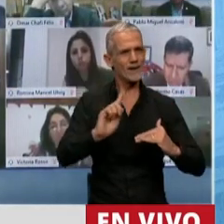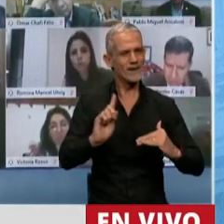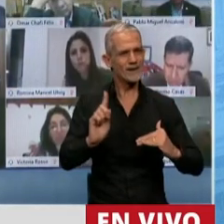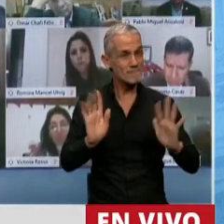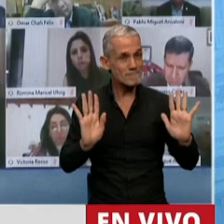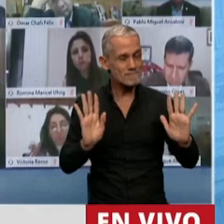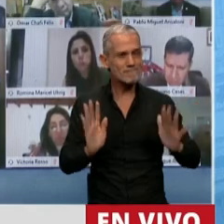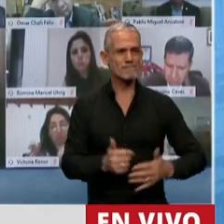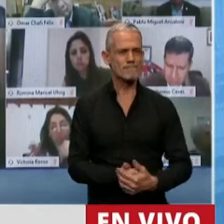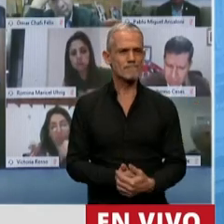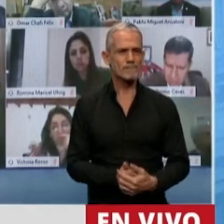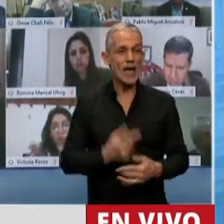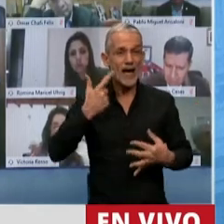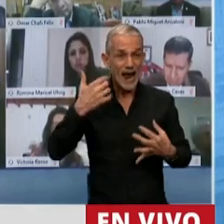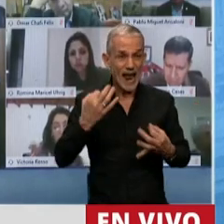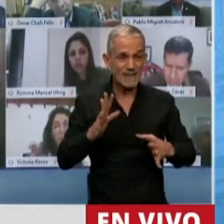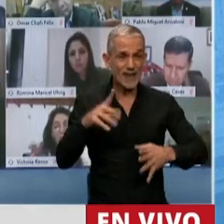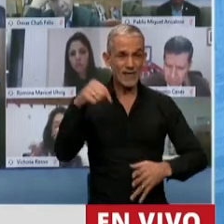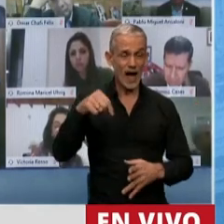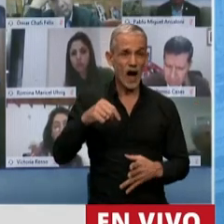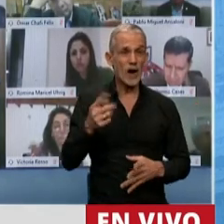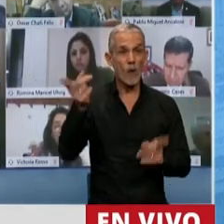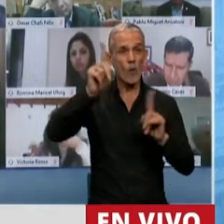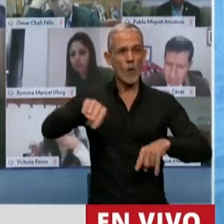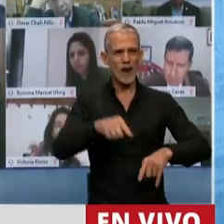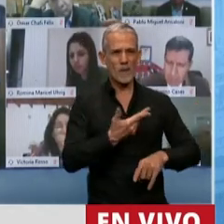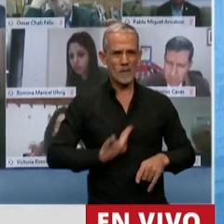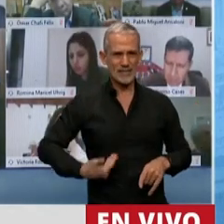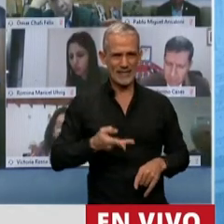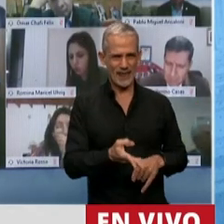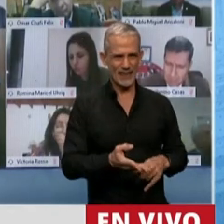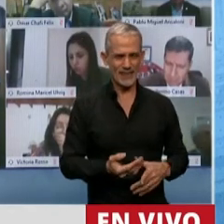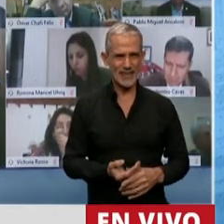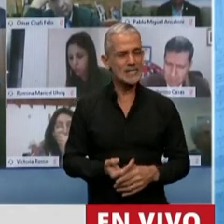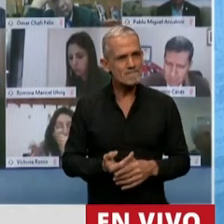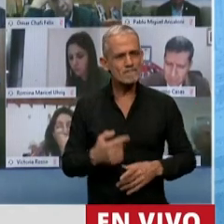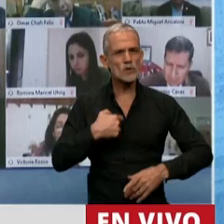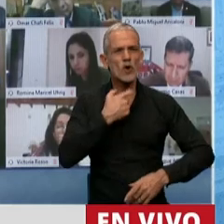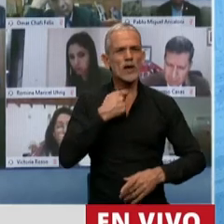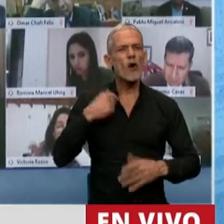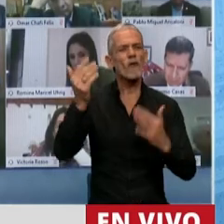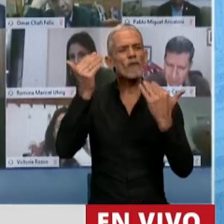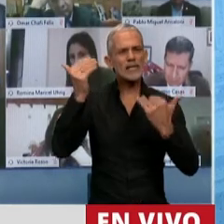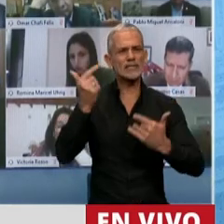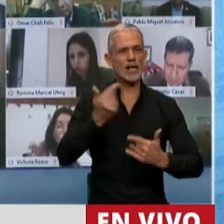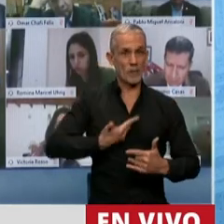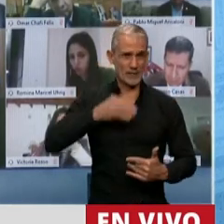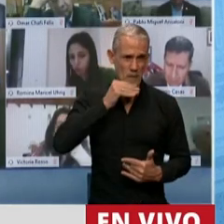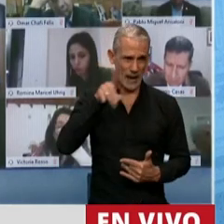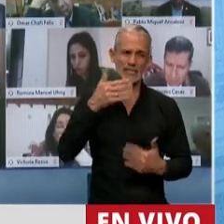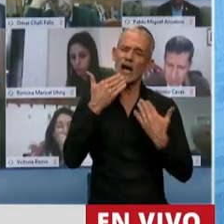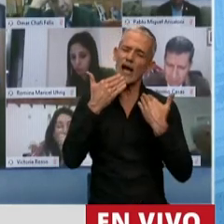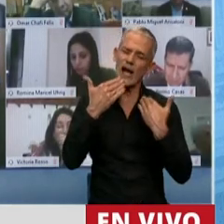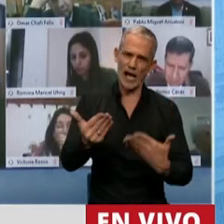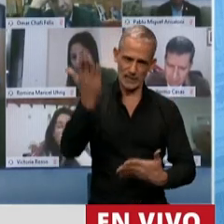Y la verdad que ahora que regresa el Presidente, yo quiero felicitarlo y agradecerle.